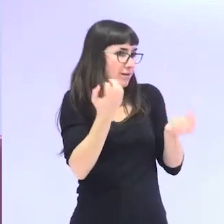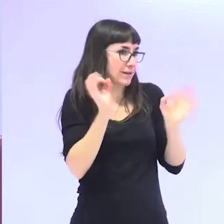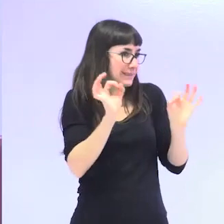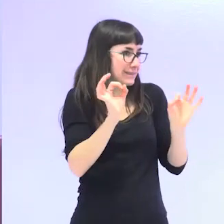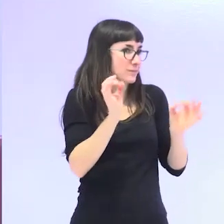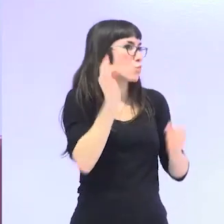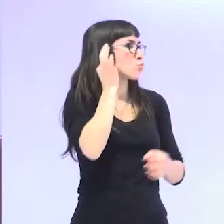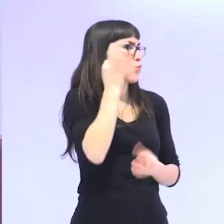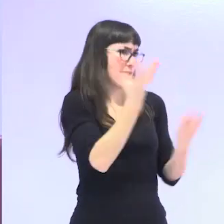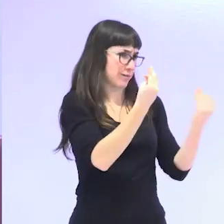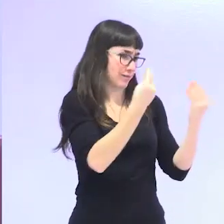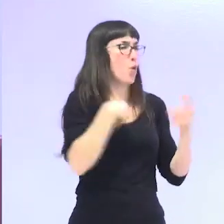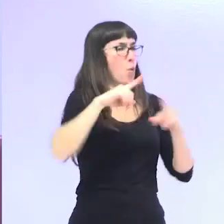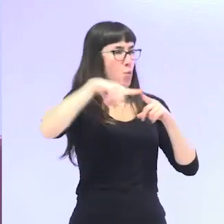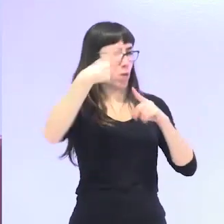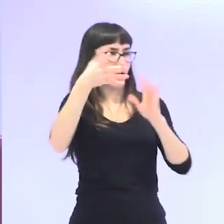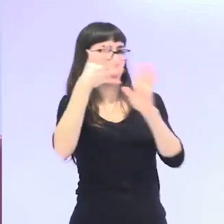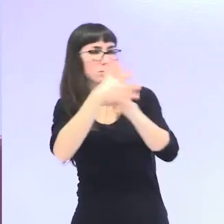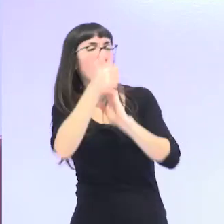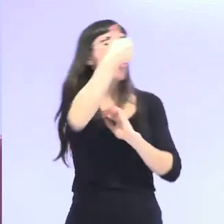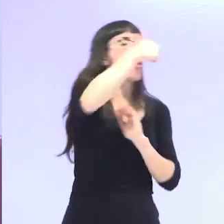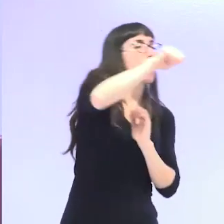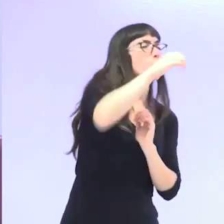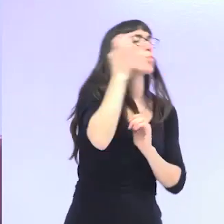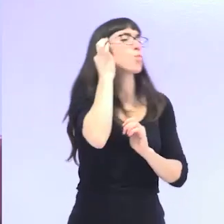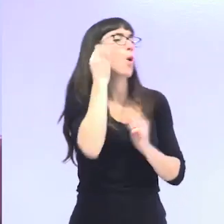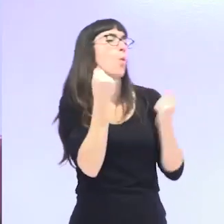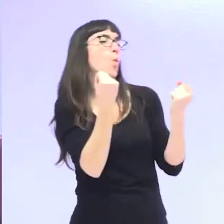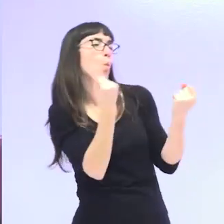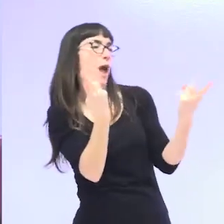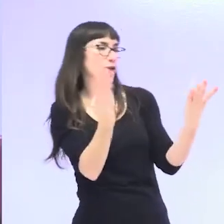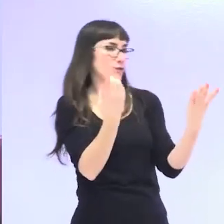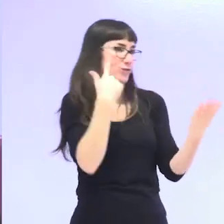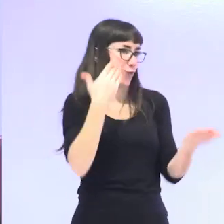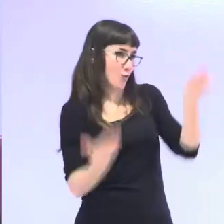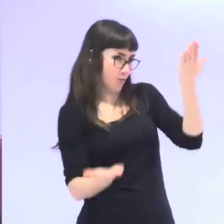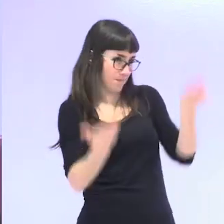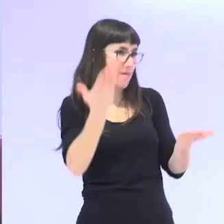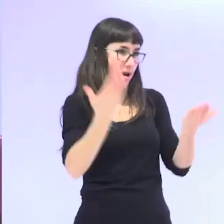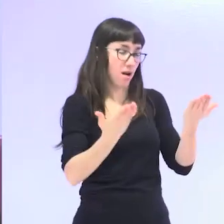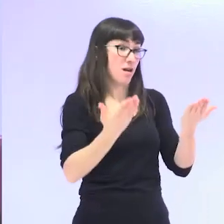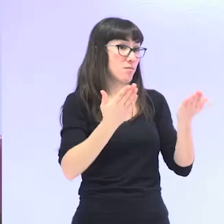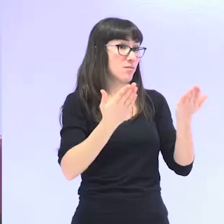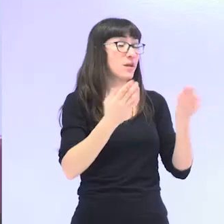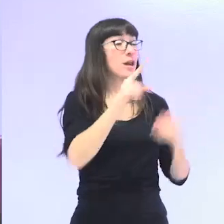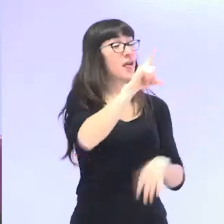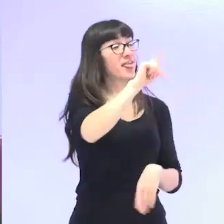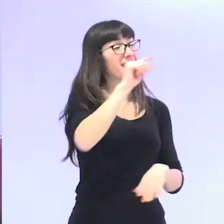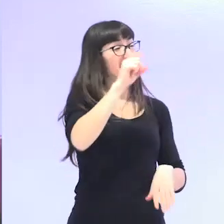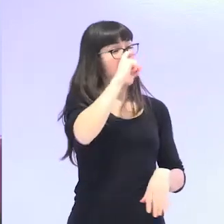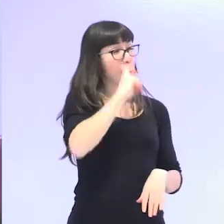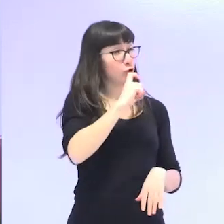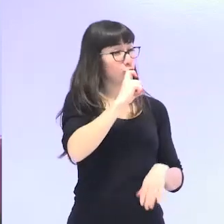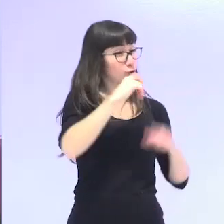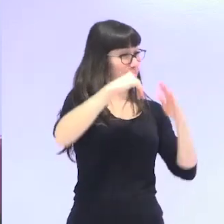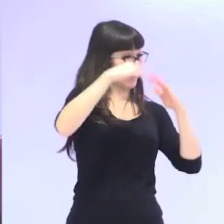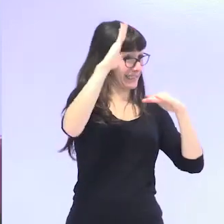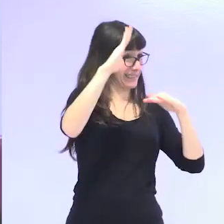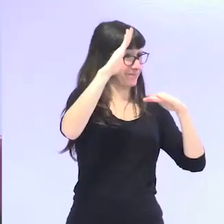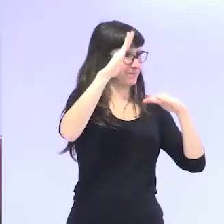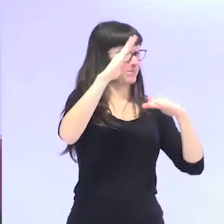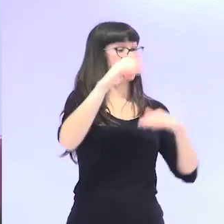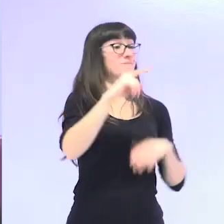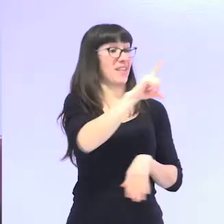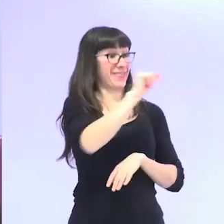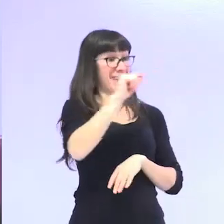Ya os diré la proporción que hay, pero solamente para que os hagáis una idea, las personas de más de 100 años en España, de cada 100